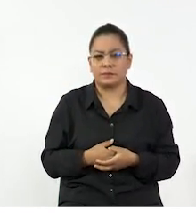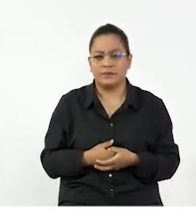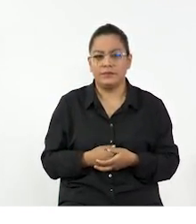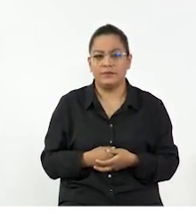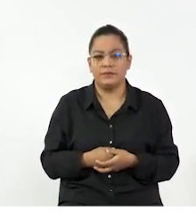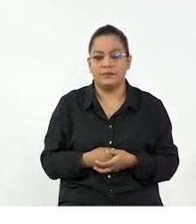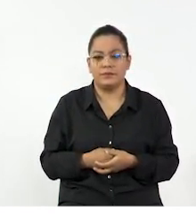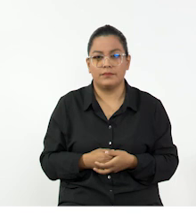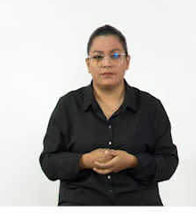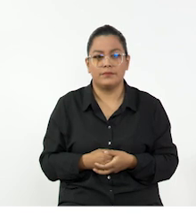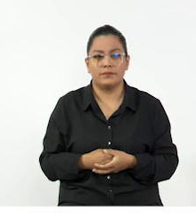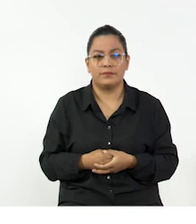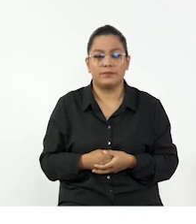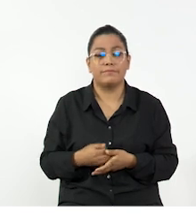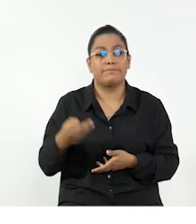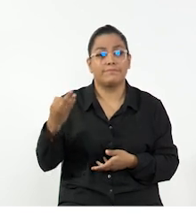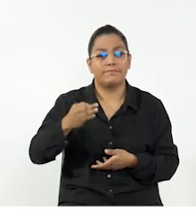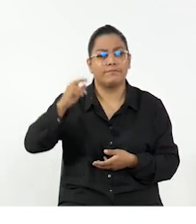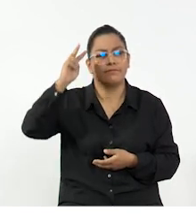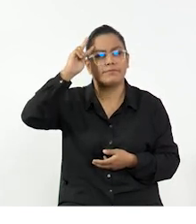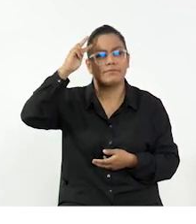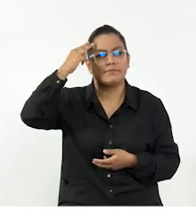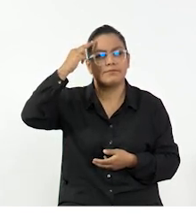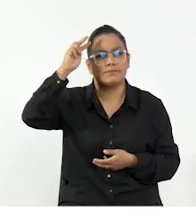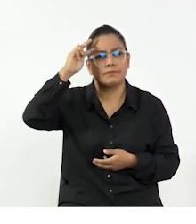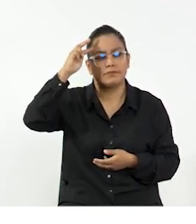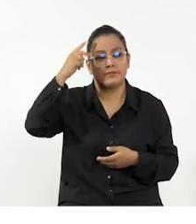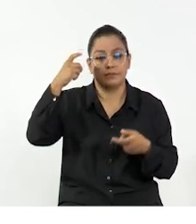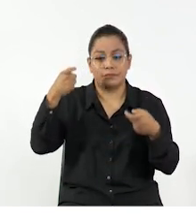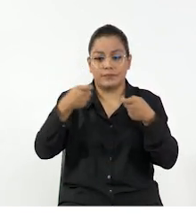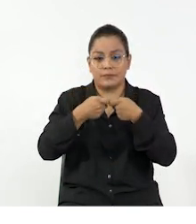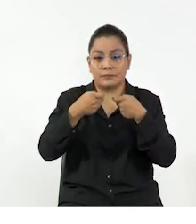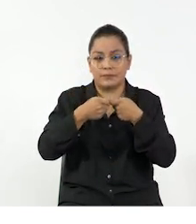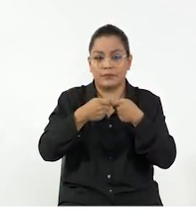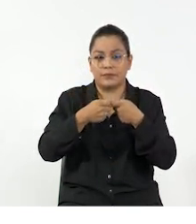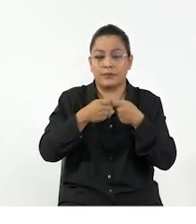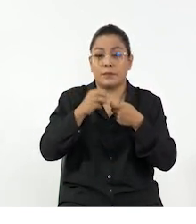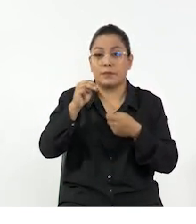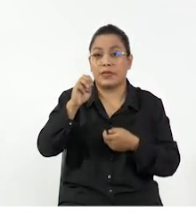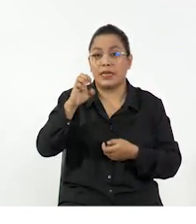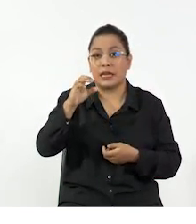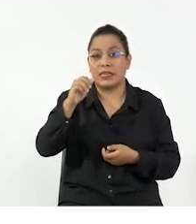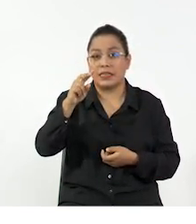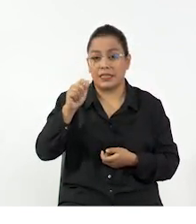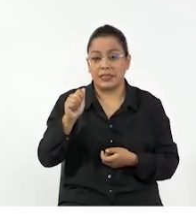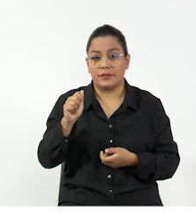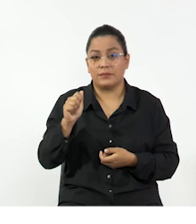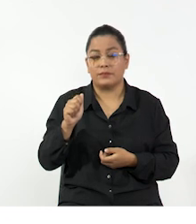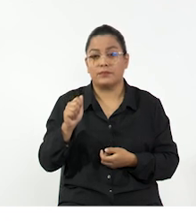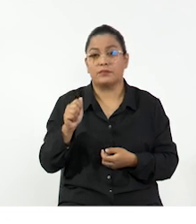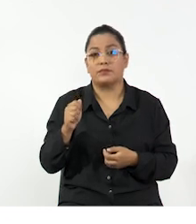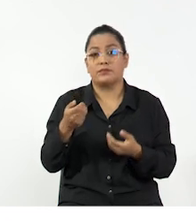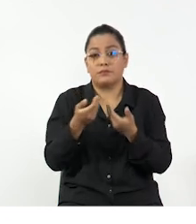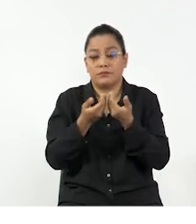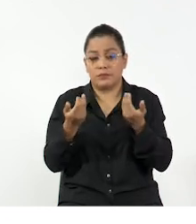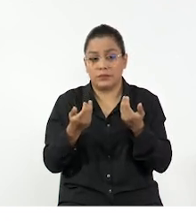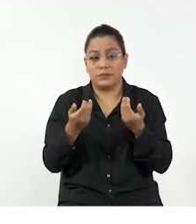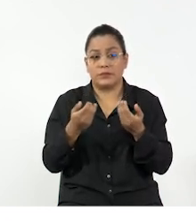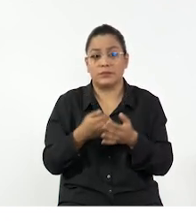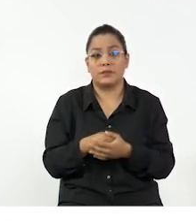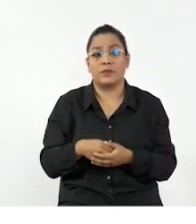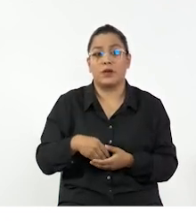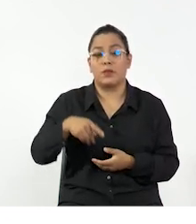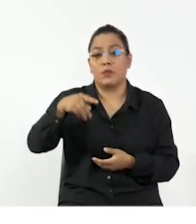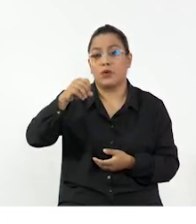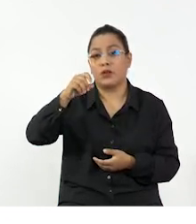¿Pero por qué es esto? Bueno, para esto debemos definir que la energía mecánica se divide en energía cinética y energía